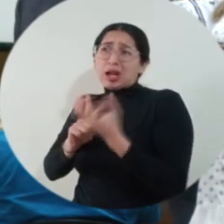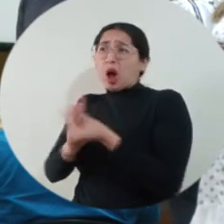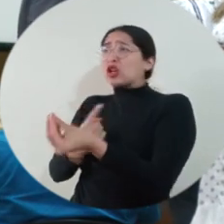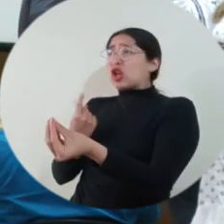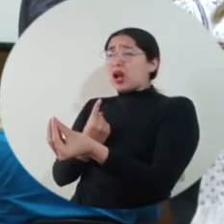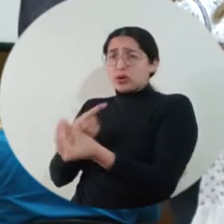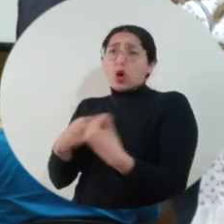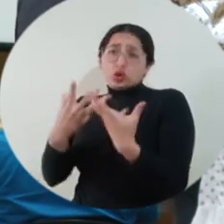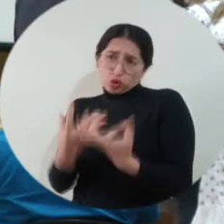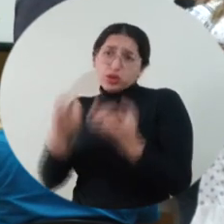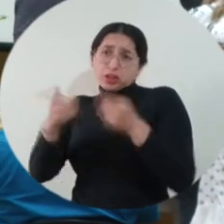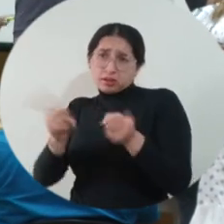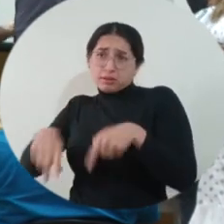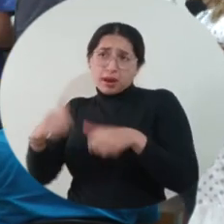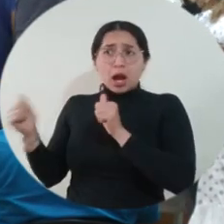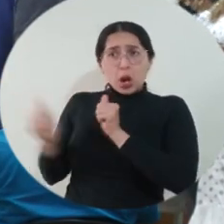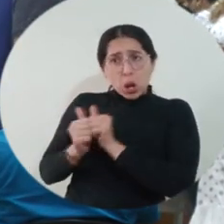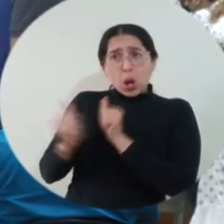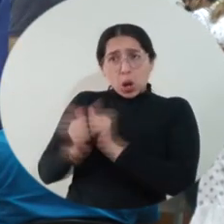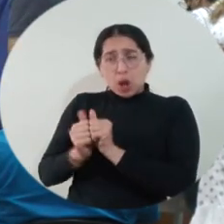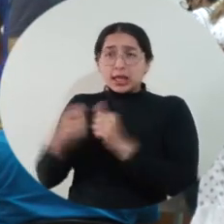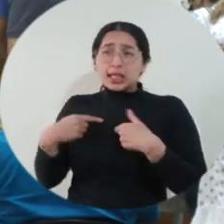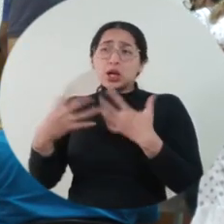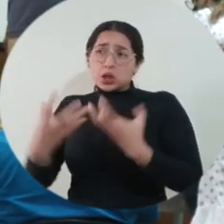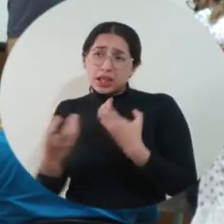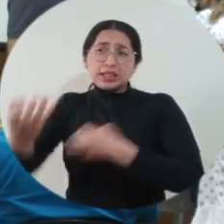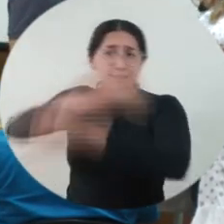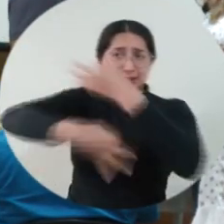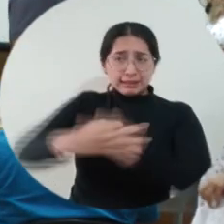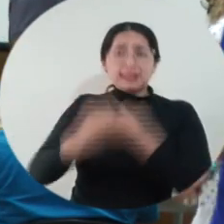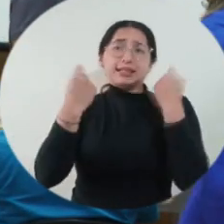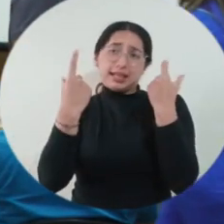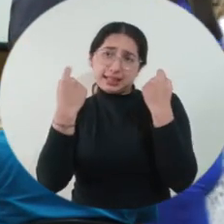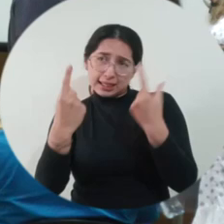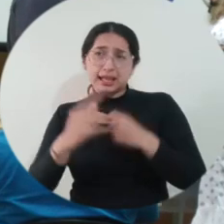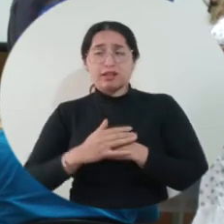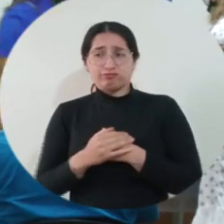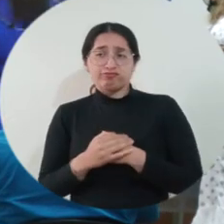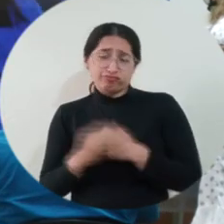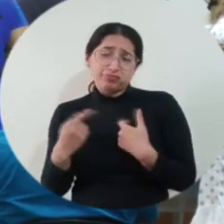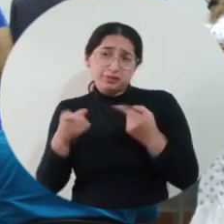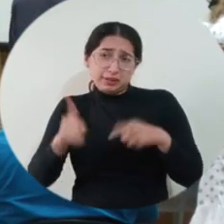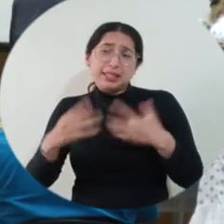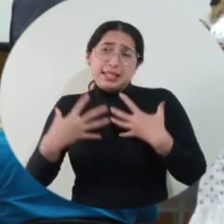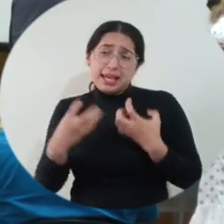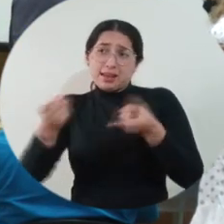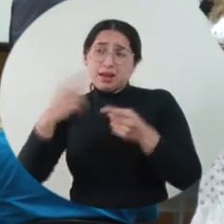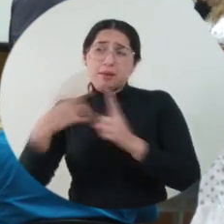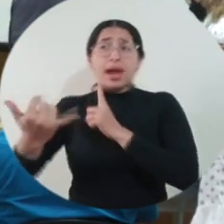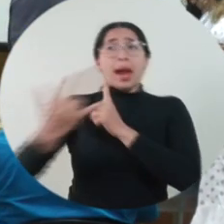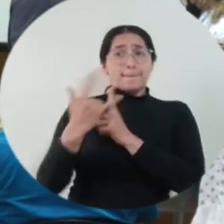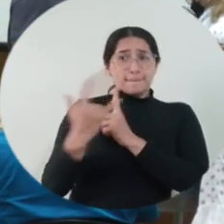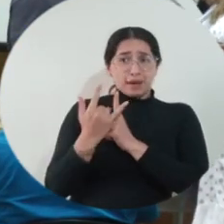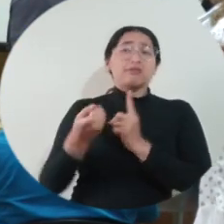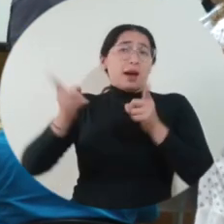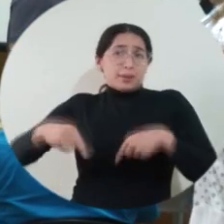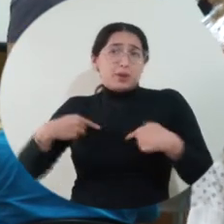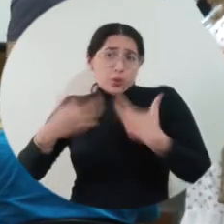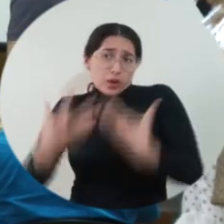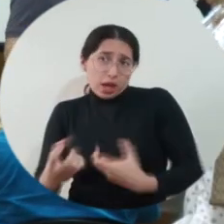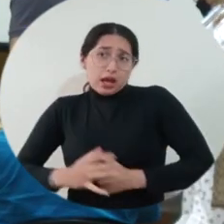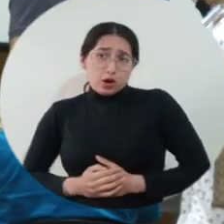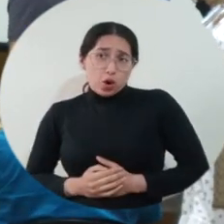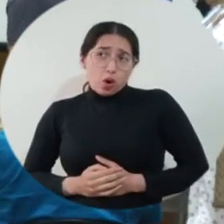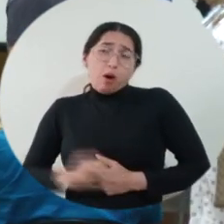quiere la compañía, quiere ser entendido, comprendido, ser amado también,